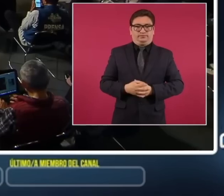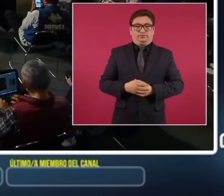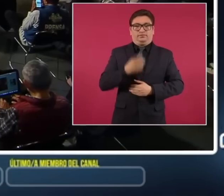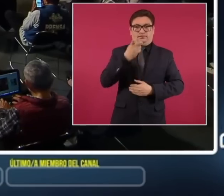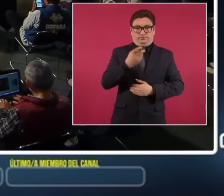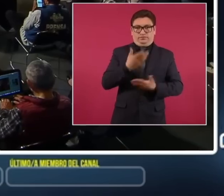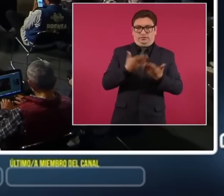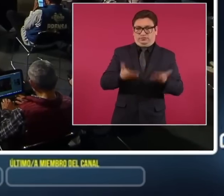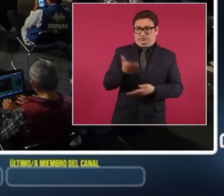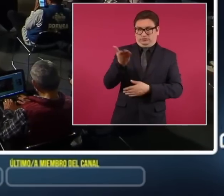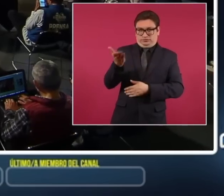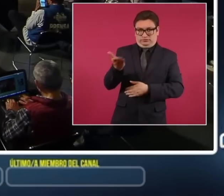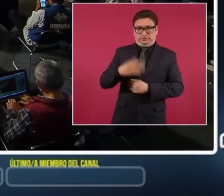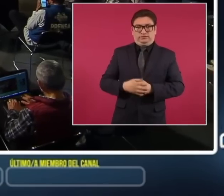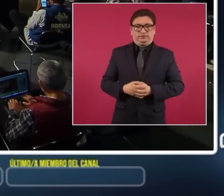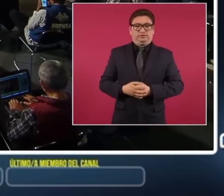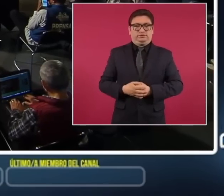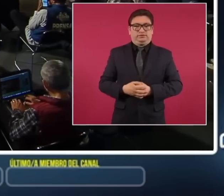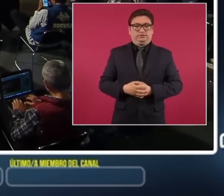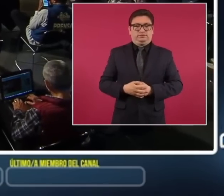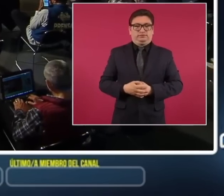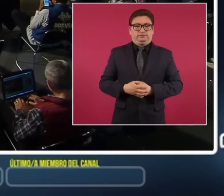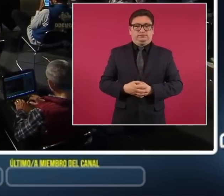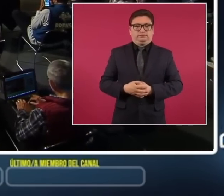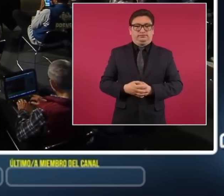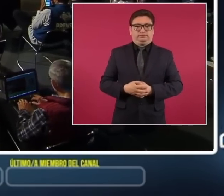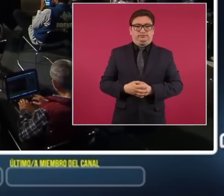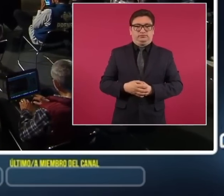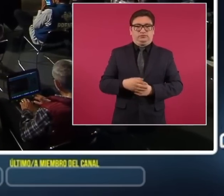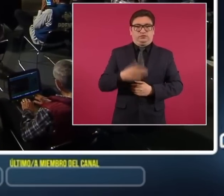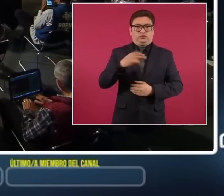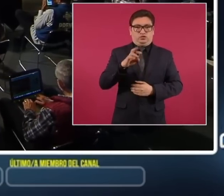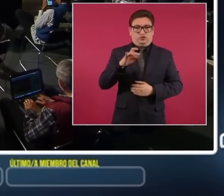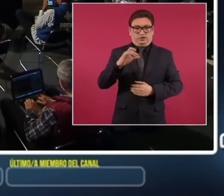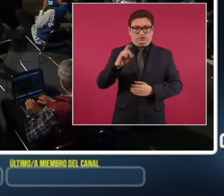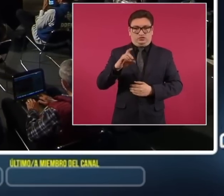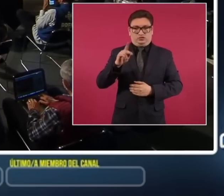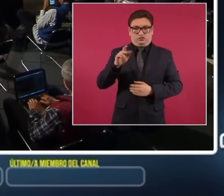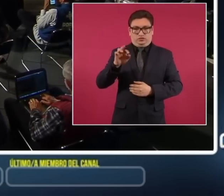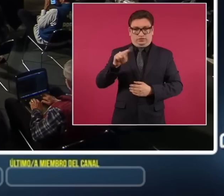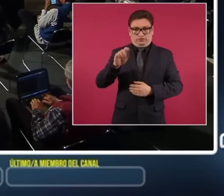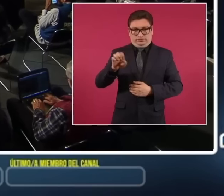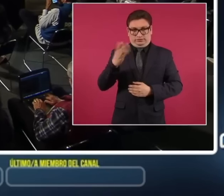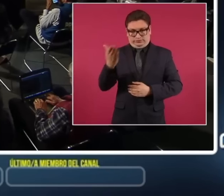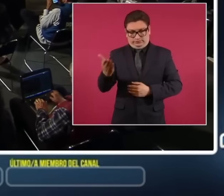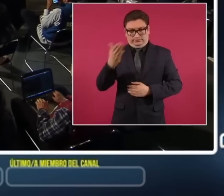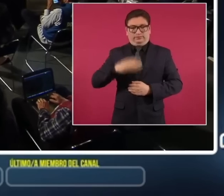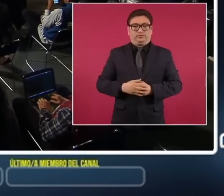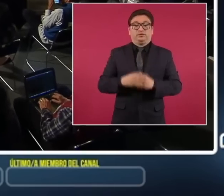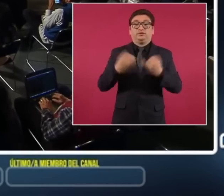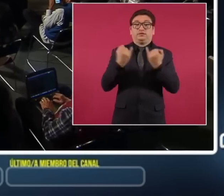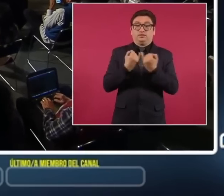palabra a Horacio Duarte y nos acompañan